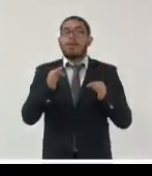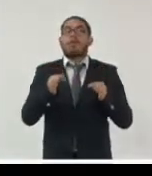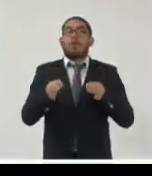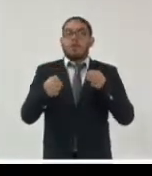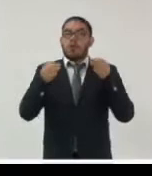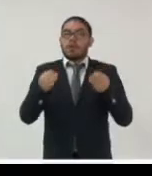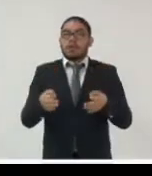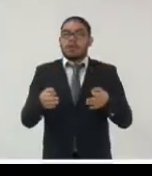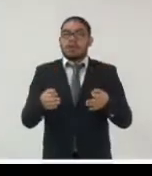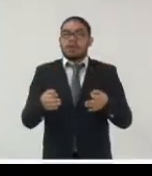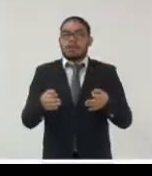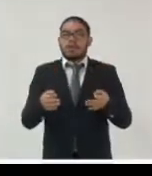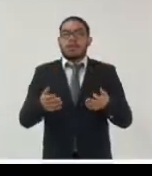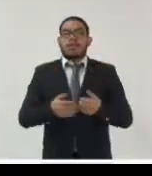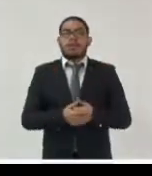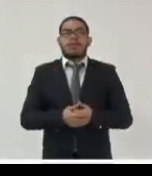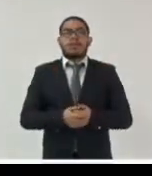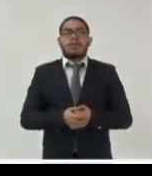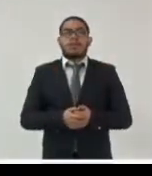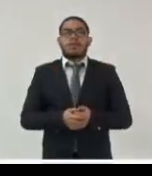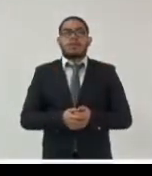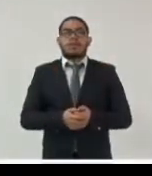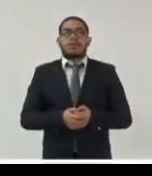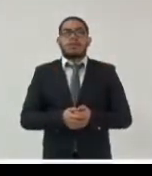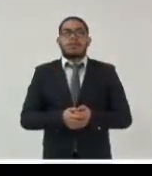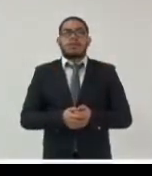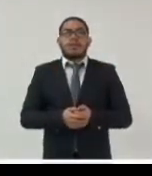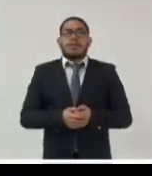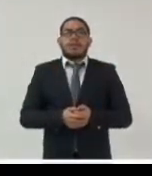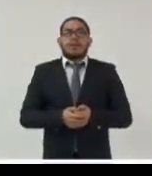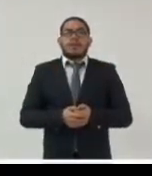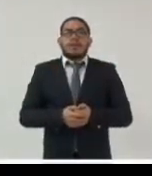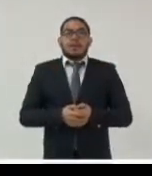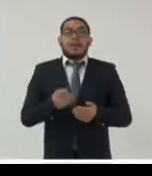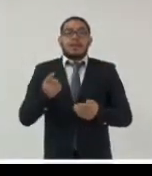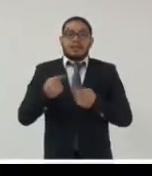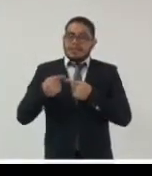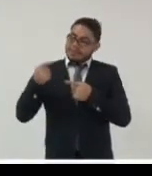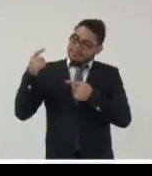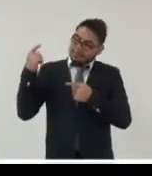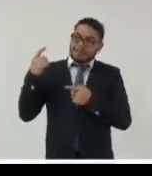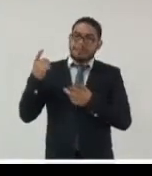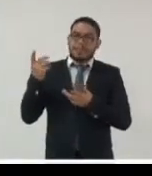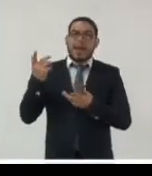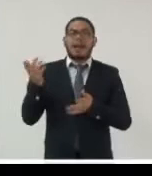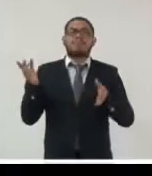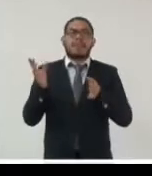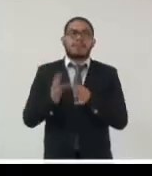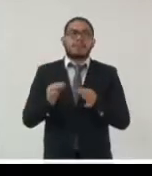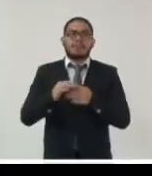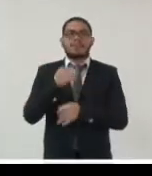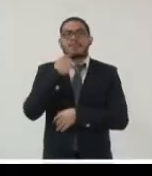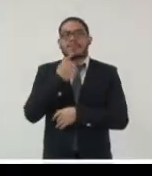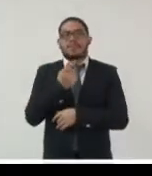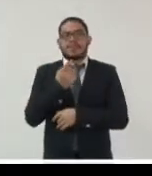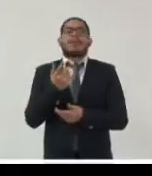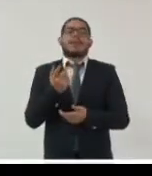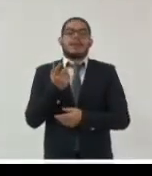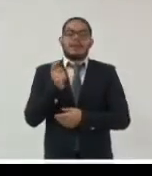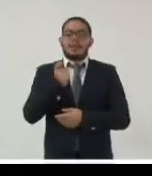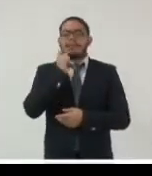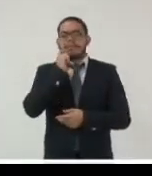pues los que me decidieron pues han comentado muchísimo sobre qué cambia